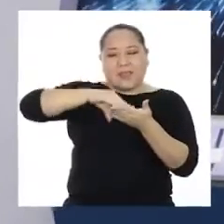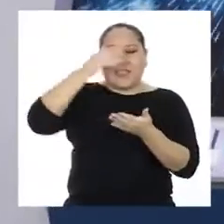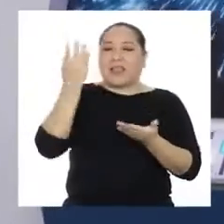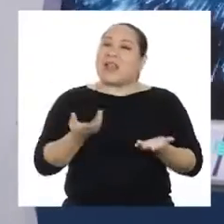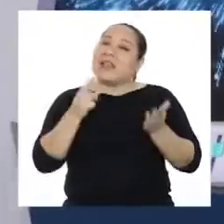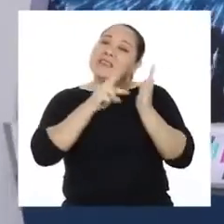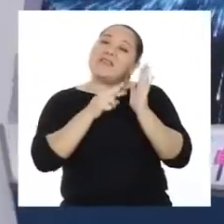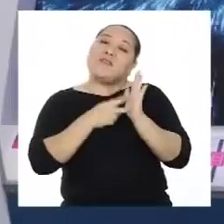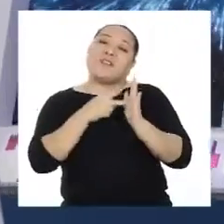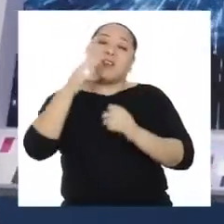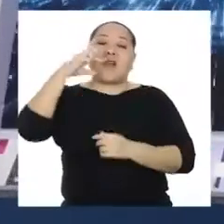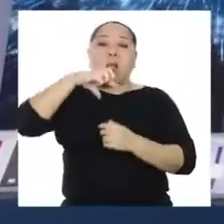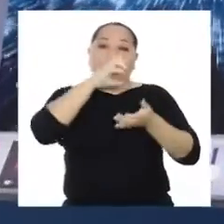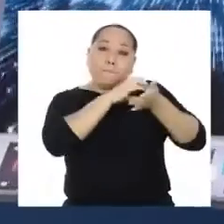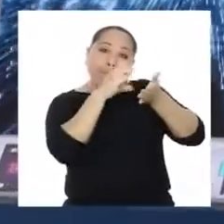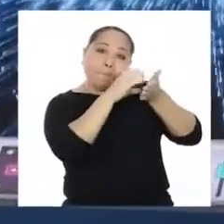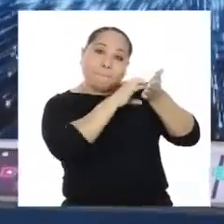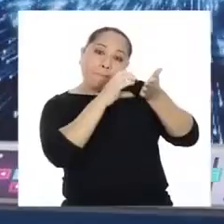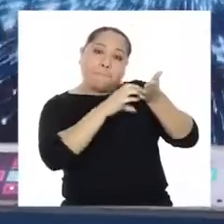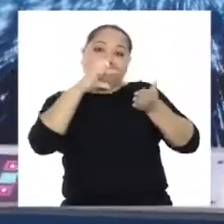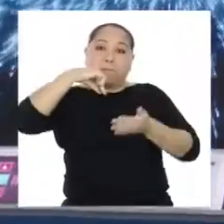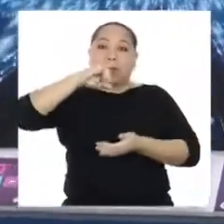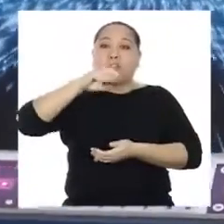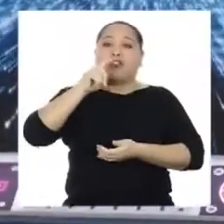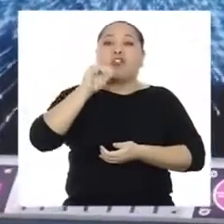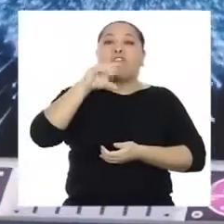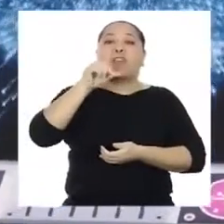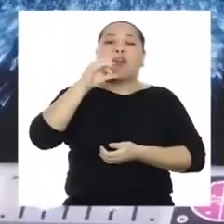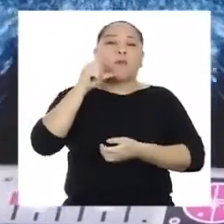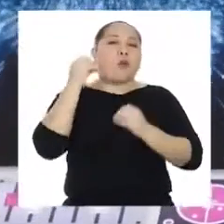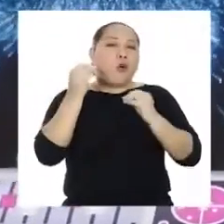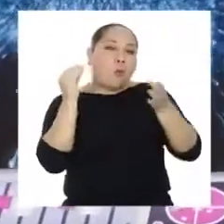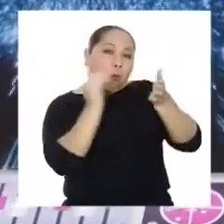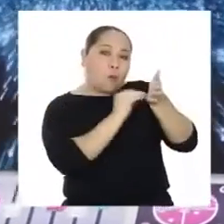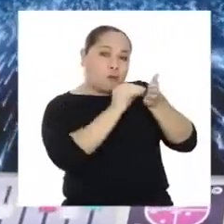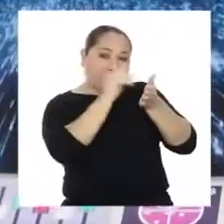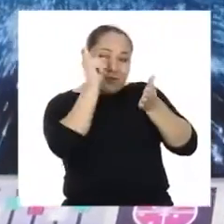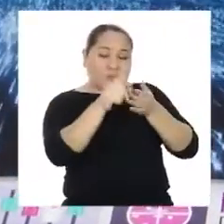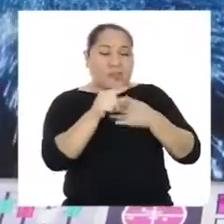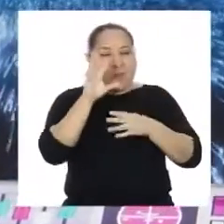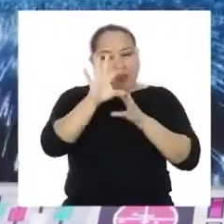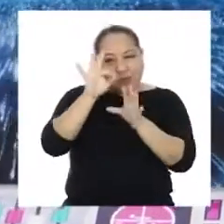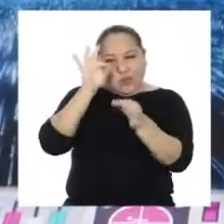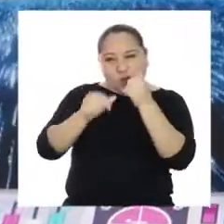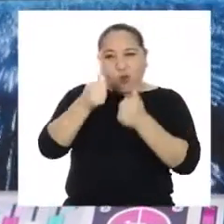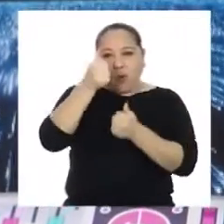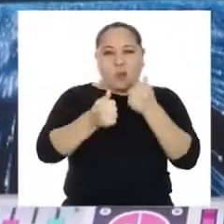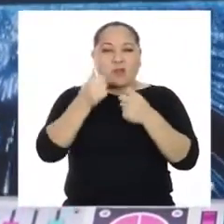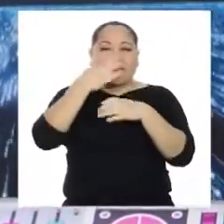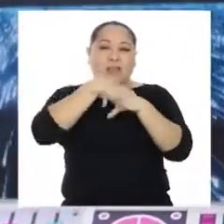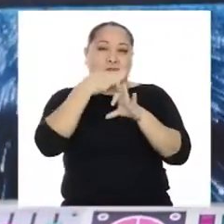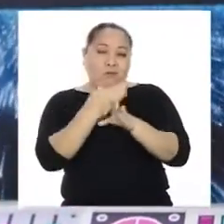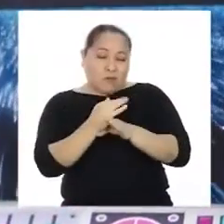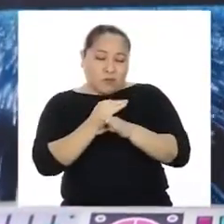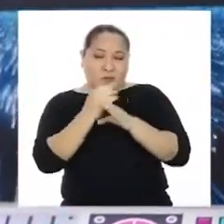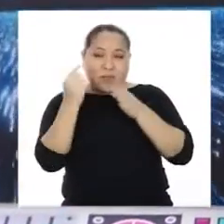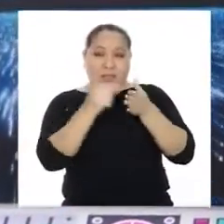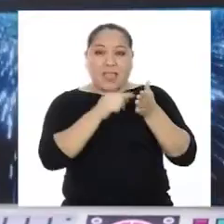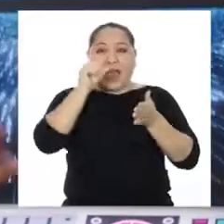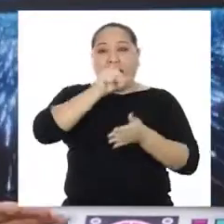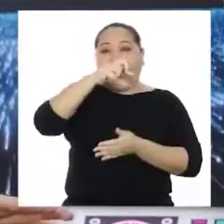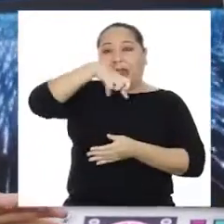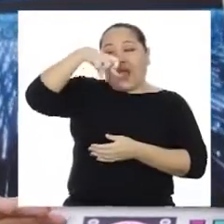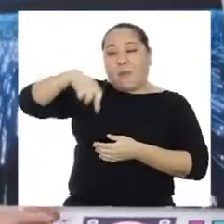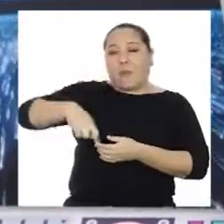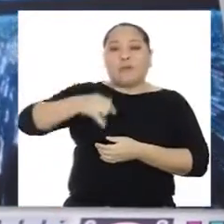aprendiendo qué es un pictograma y cómo elaborar uno. Y así, hemos descubierto cuál es el tipo de aplicación